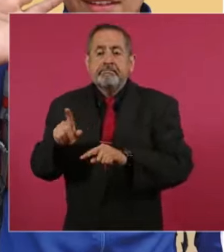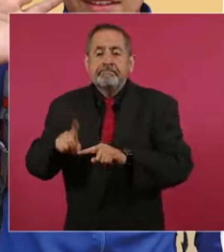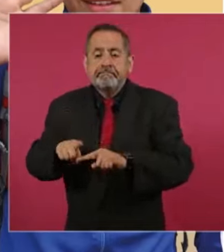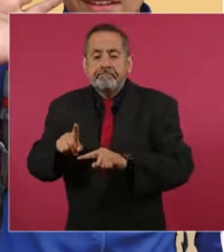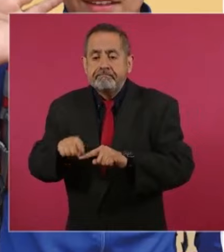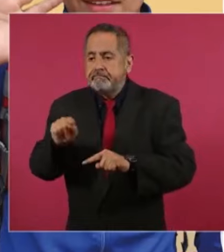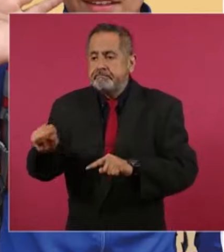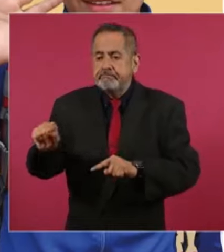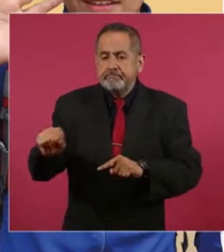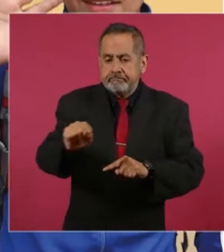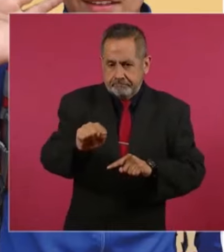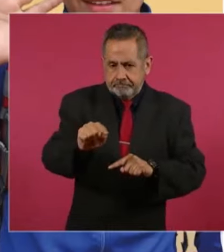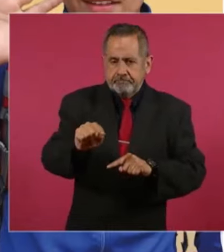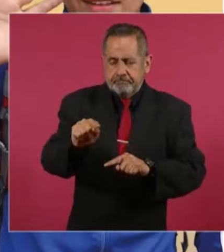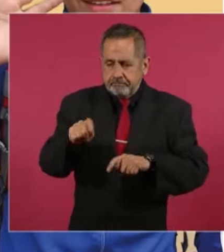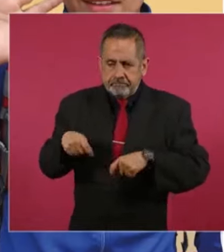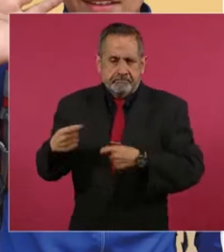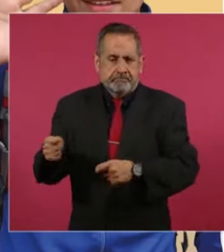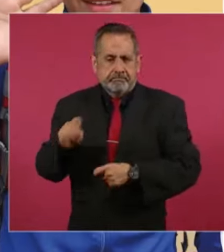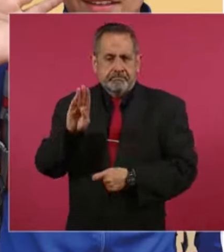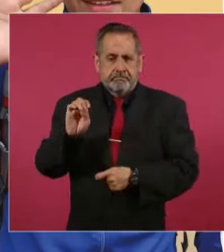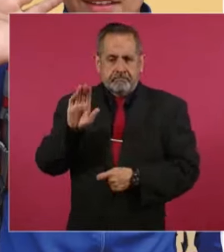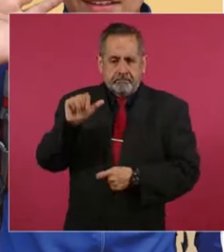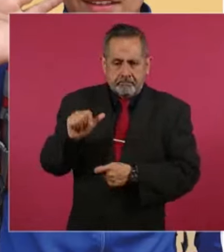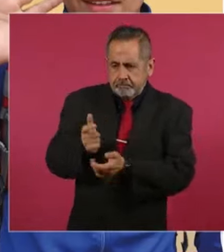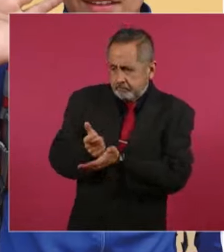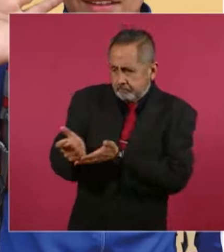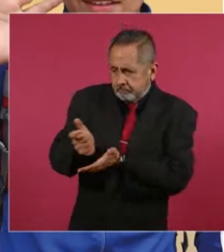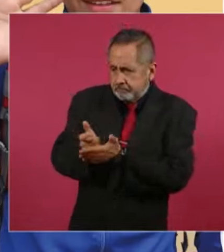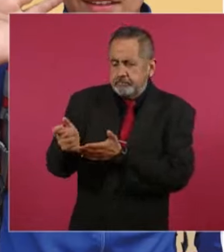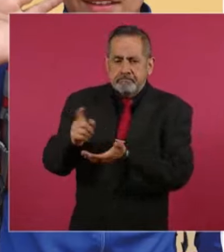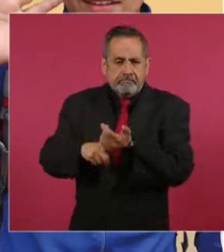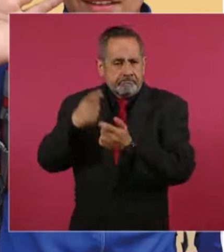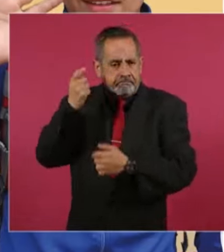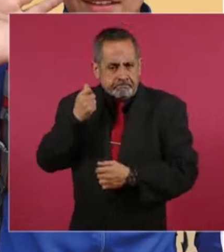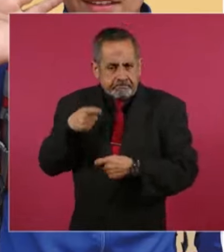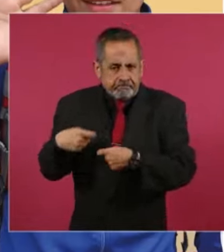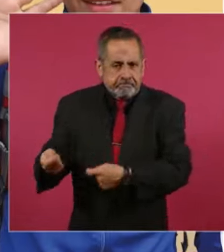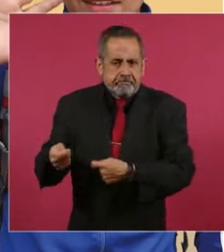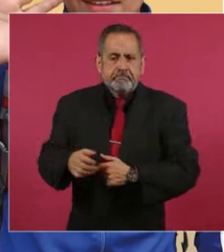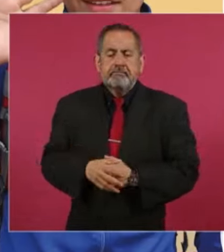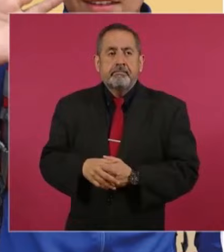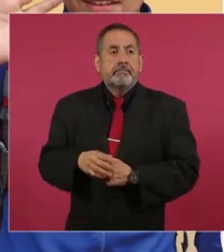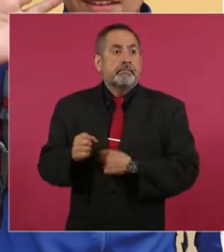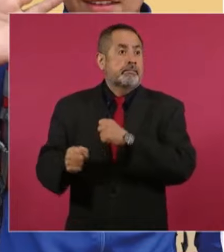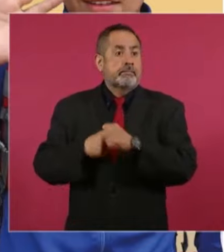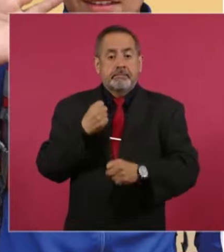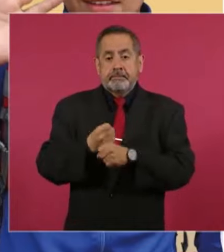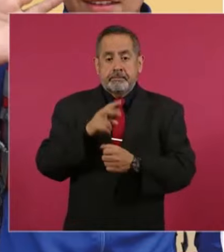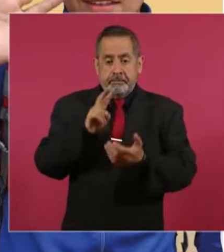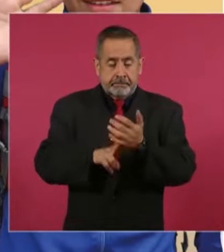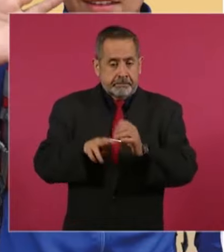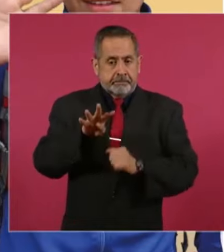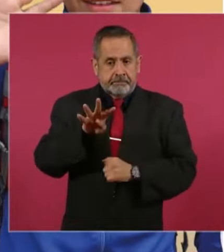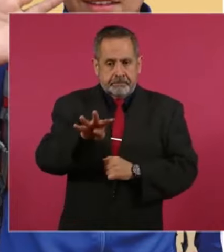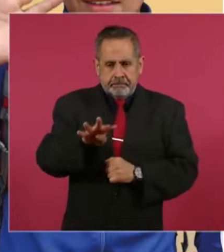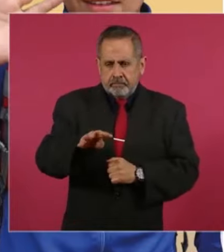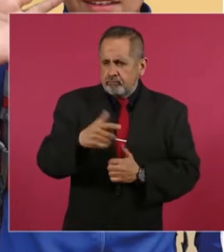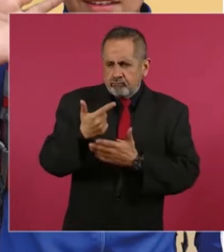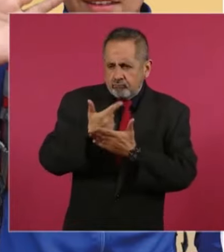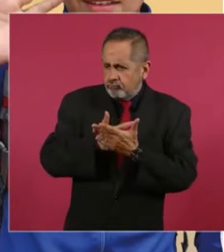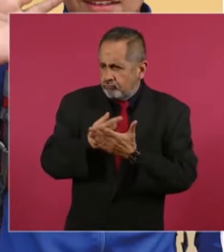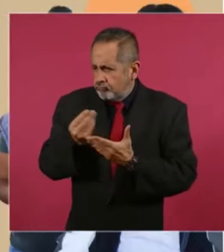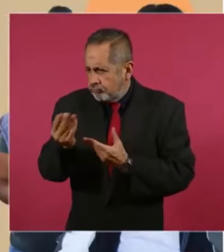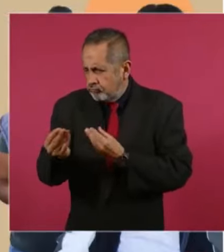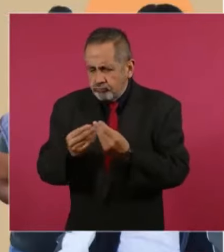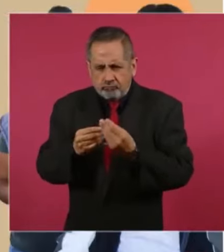otorgamos becas educativas en la actualidad. A partir del año 2019 se ha hecho una distribución